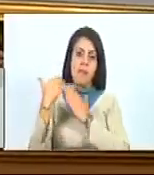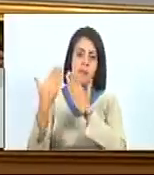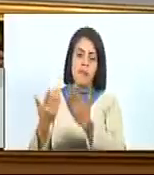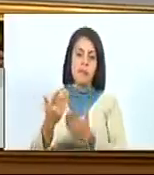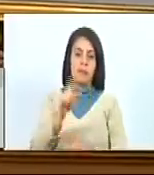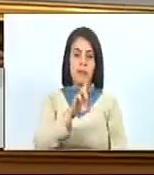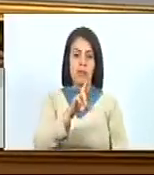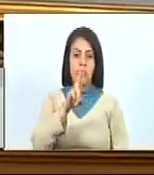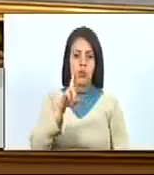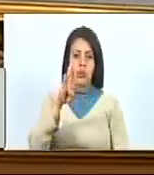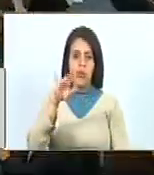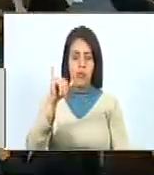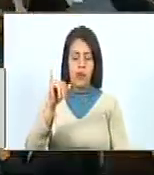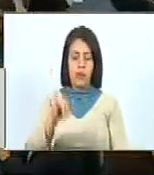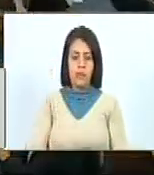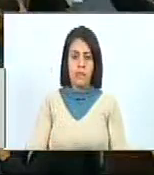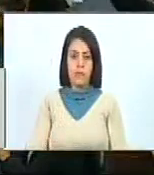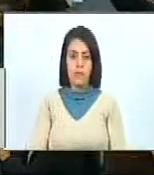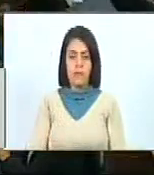diputada Rudy Puerta.